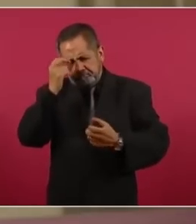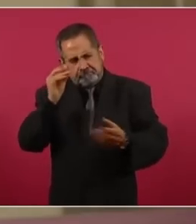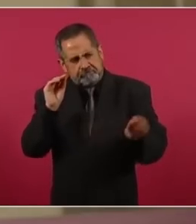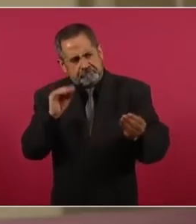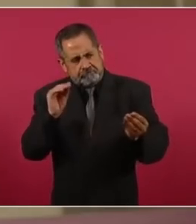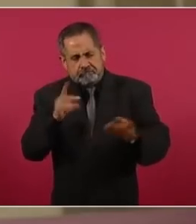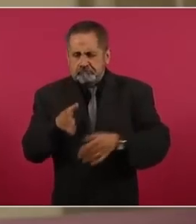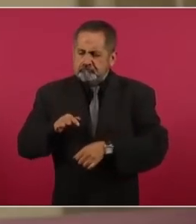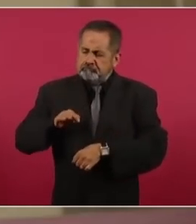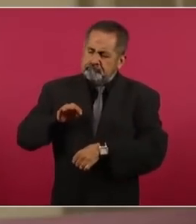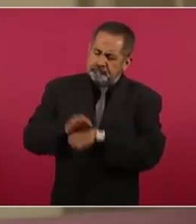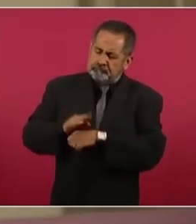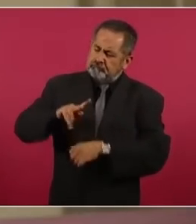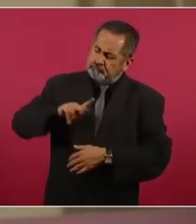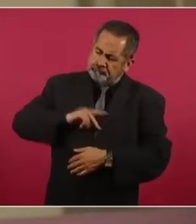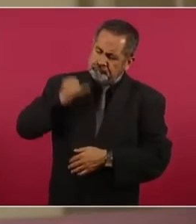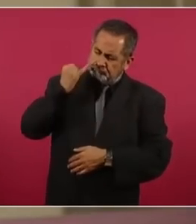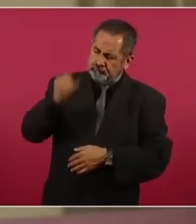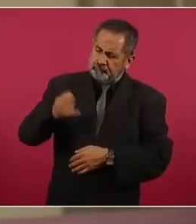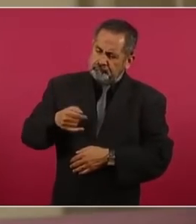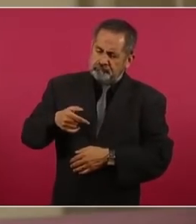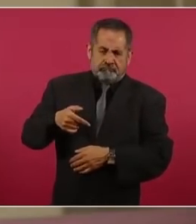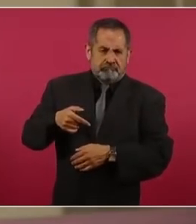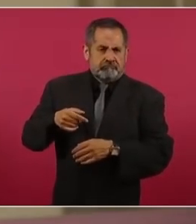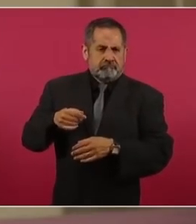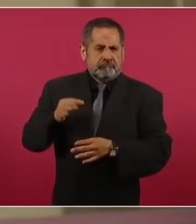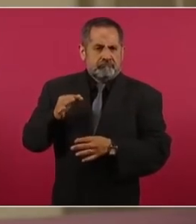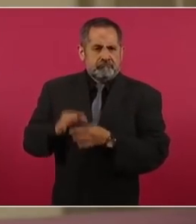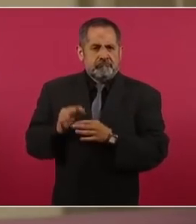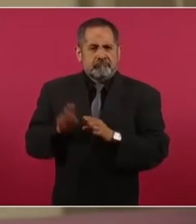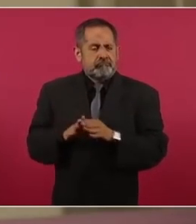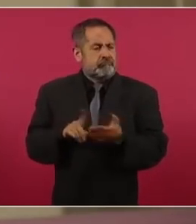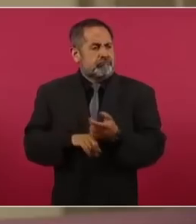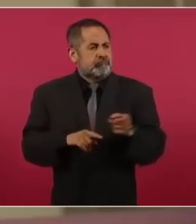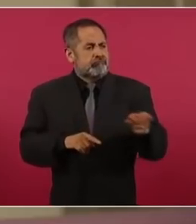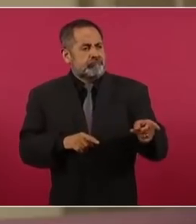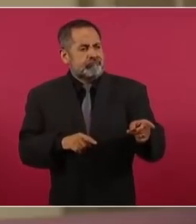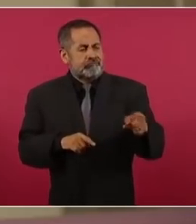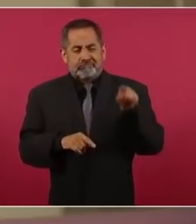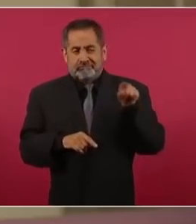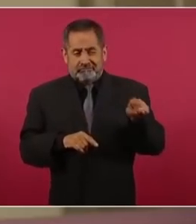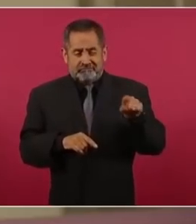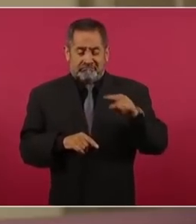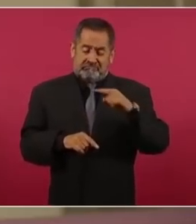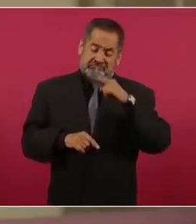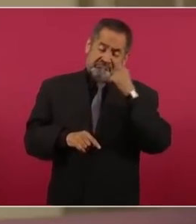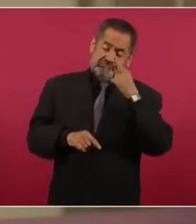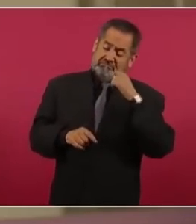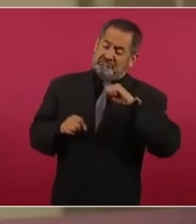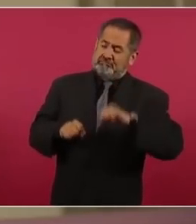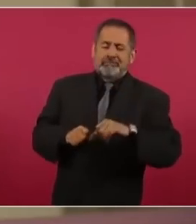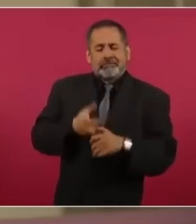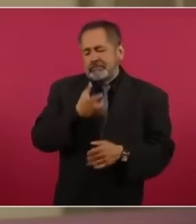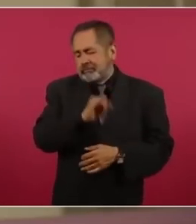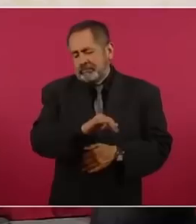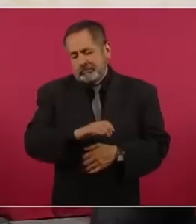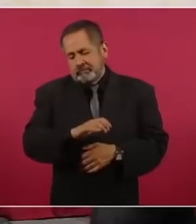cómo defiende su postura ante actitudes hasta arrogantes que no son nuevas?